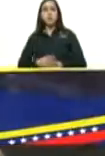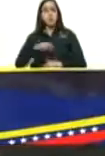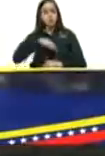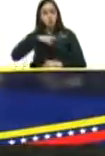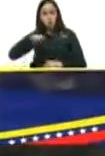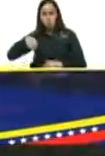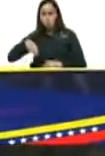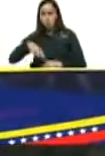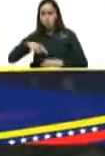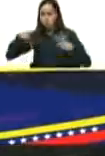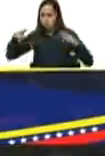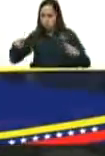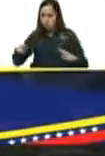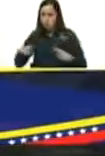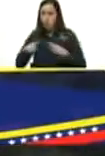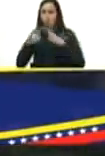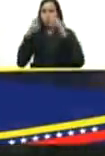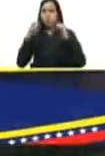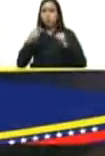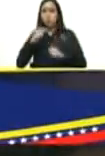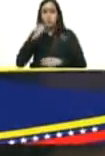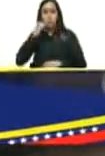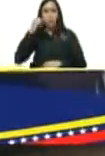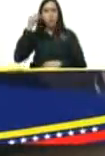y nosotras